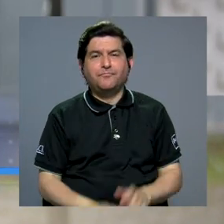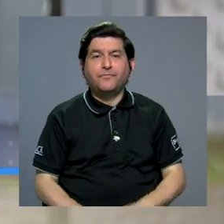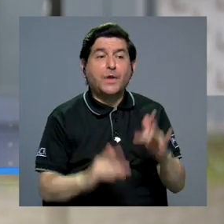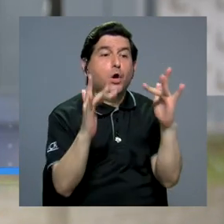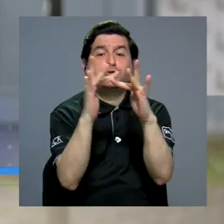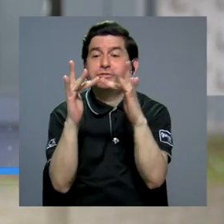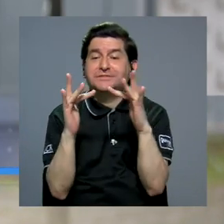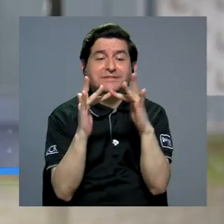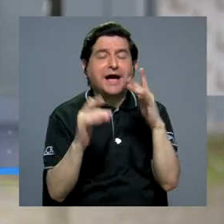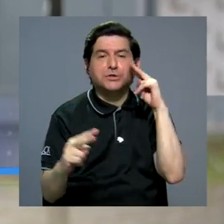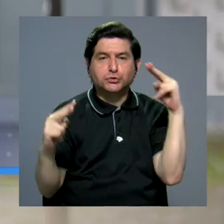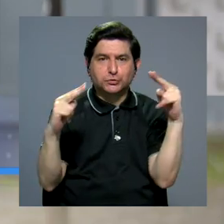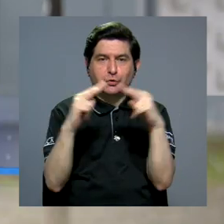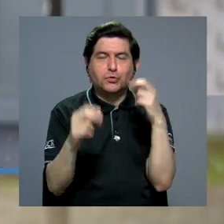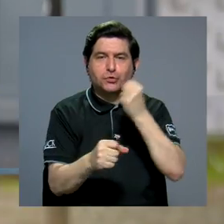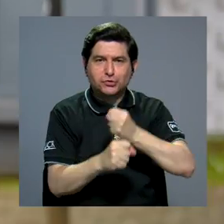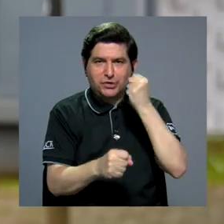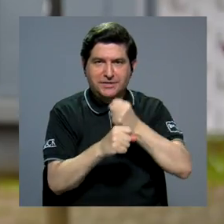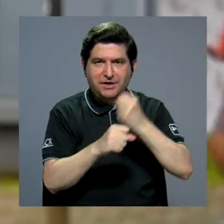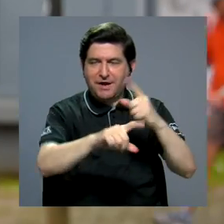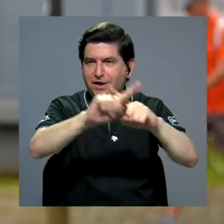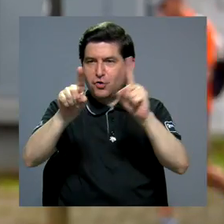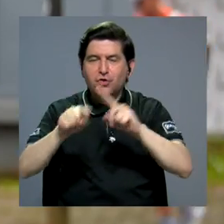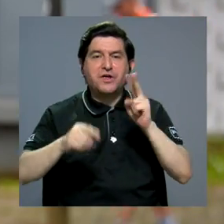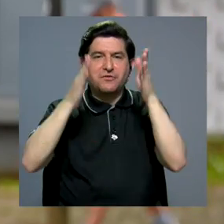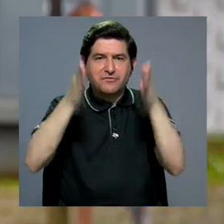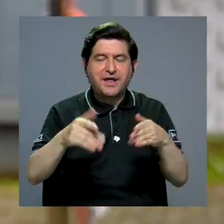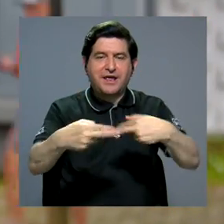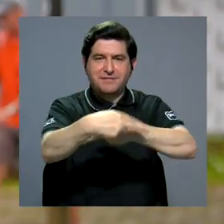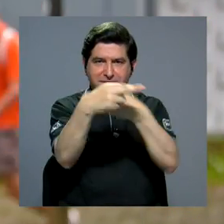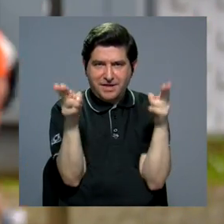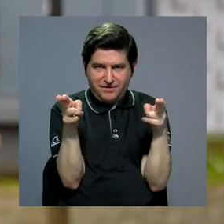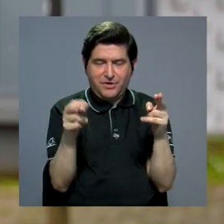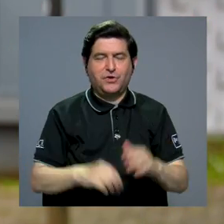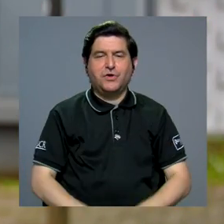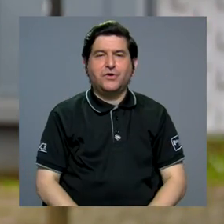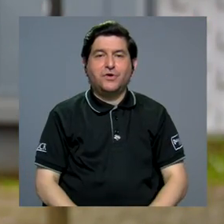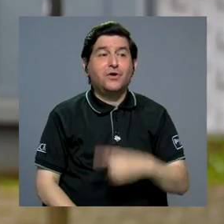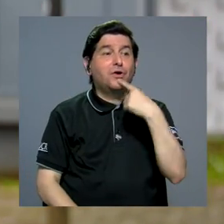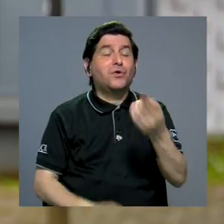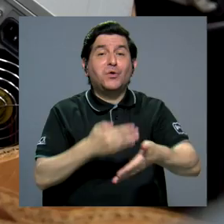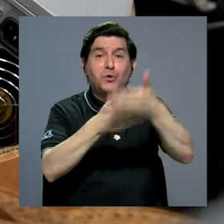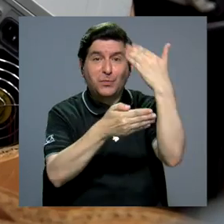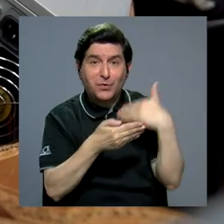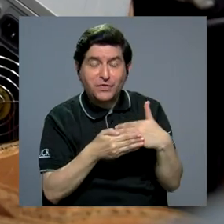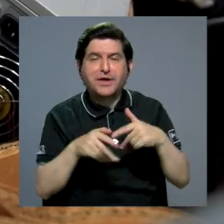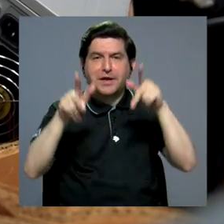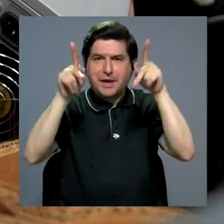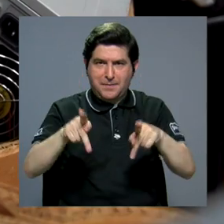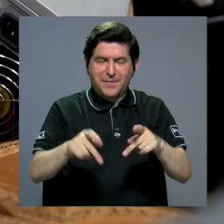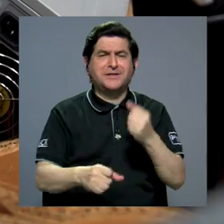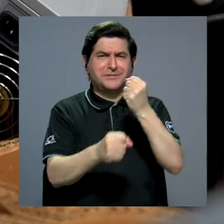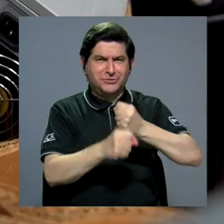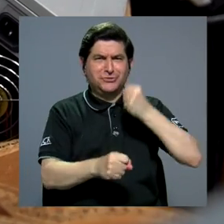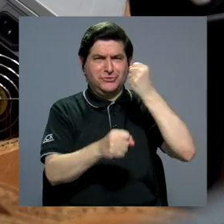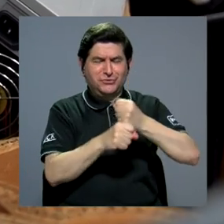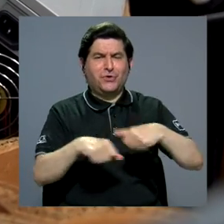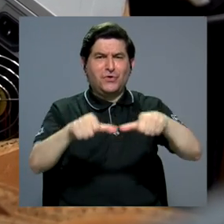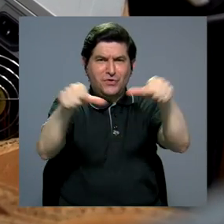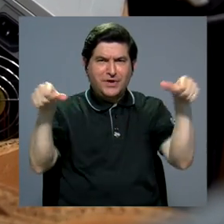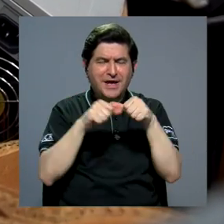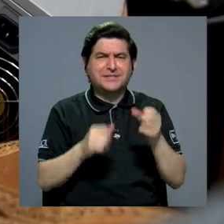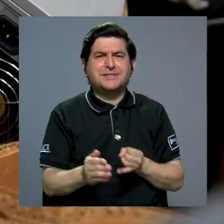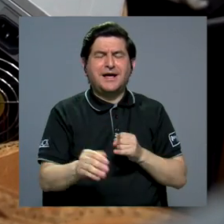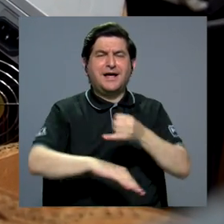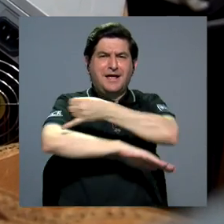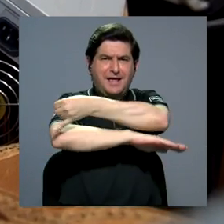entrar en contacto y conocer el trabajo de diferentes colegas en la región y, como mencionaba, personas que están trabajando desde las áreas de